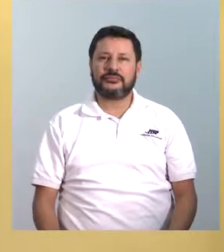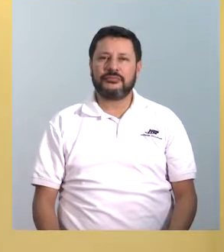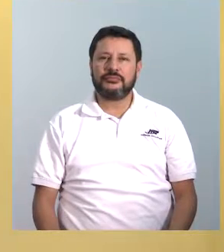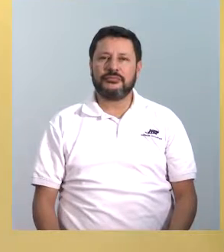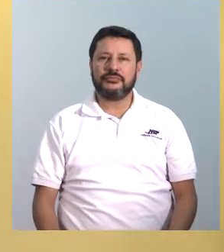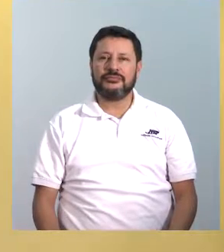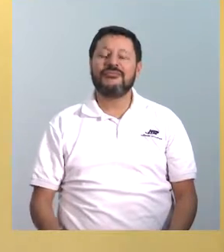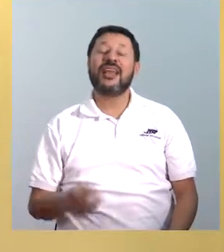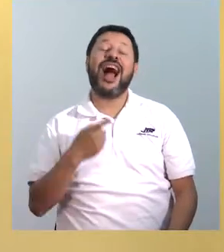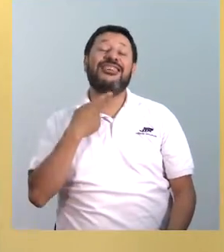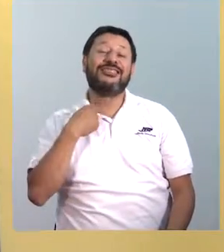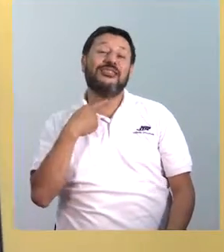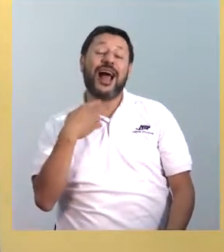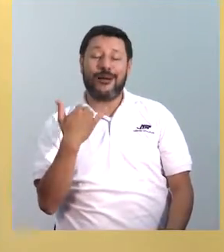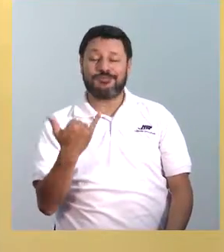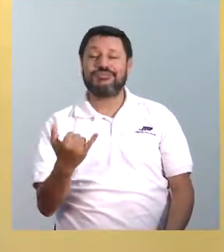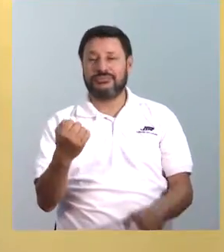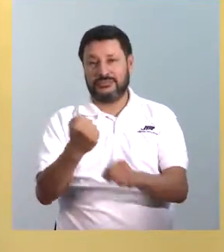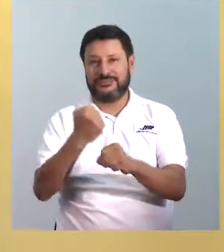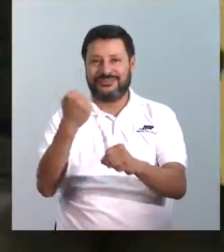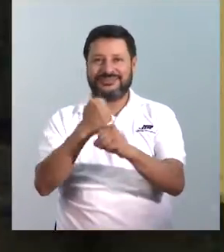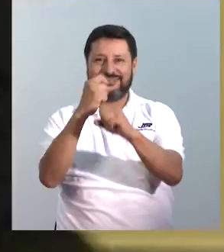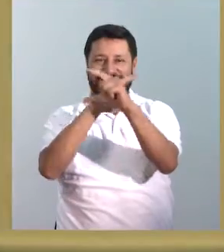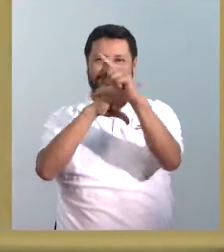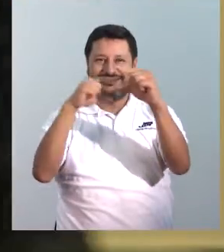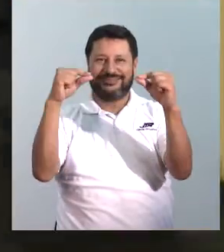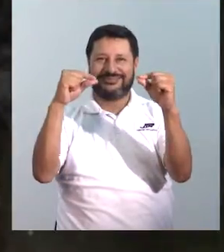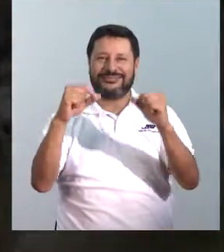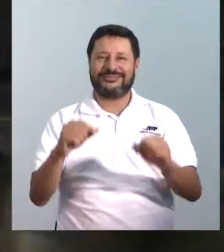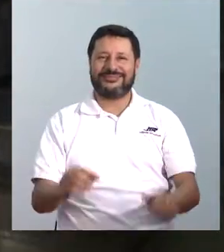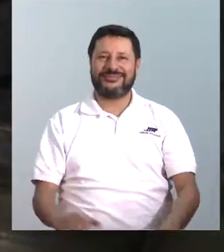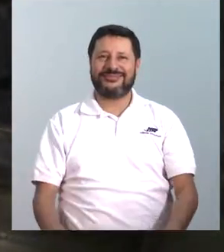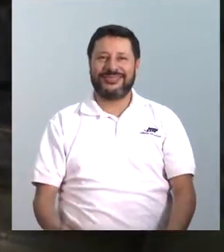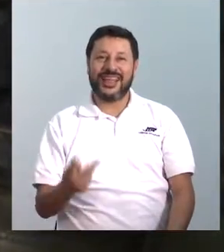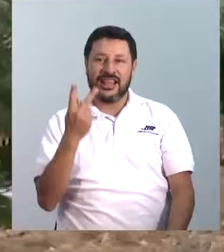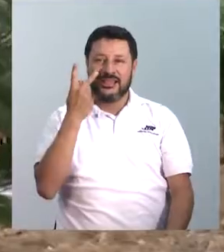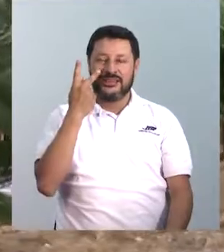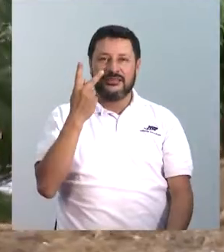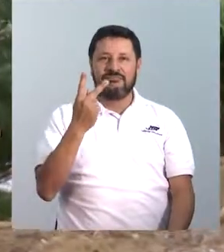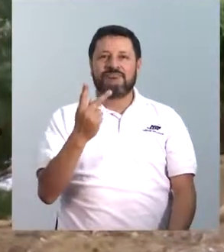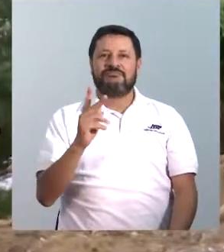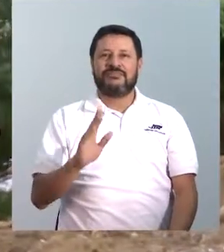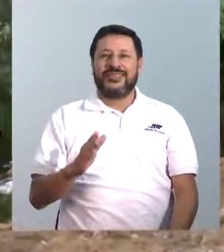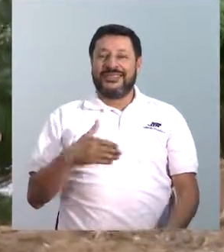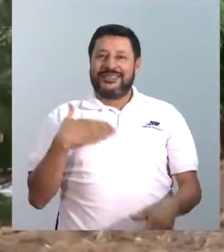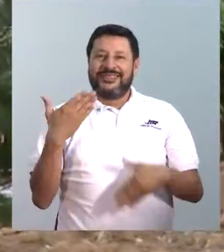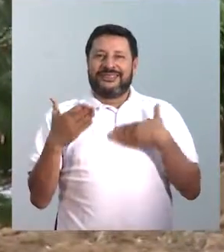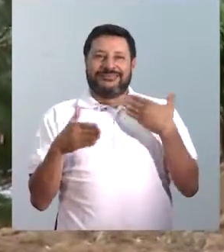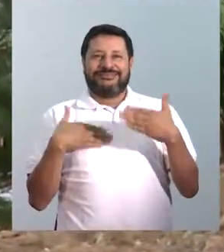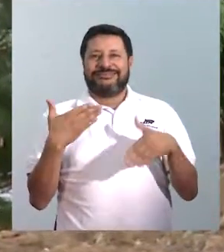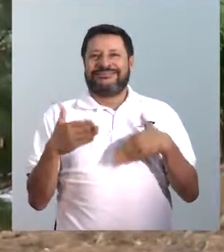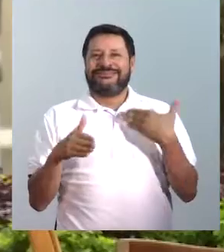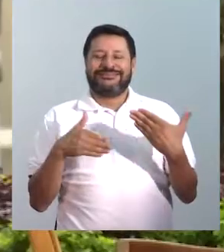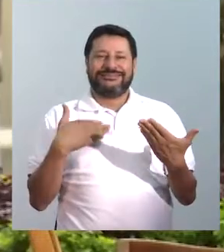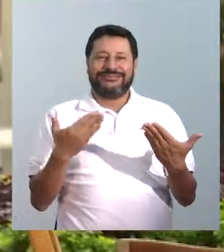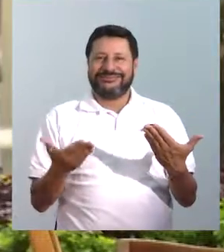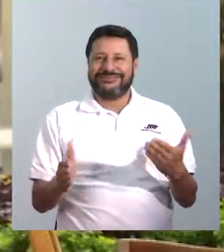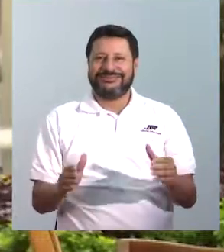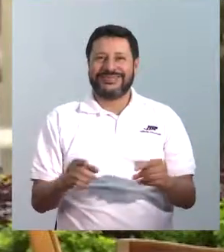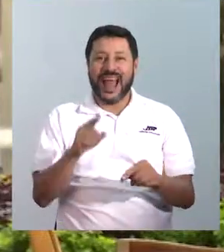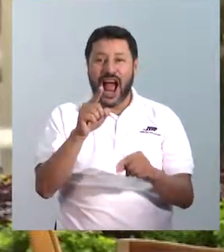les agrada estar acá. Uno ve que llegan contentos,